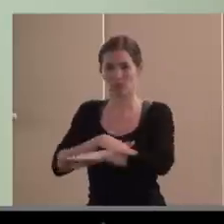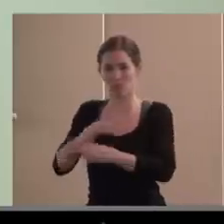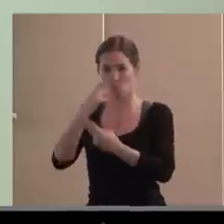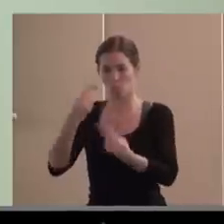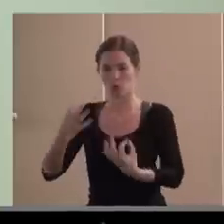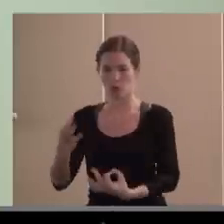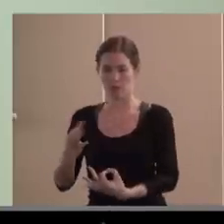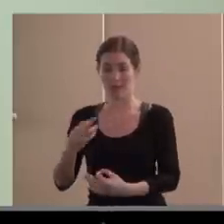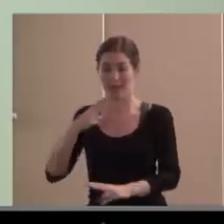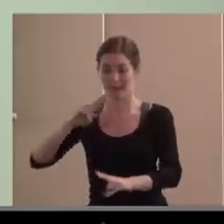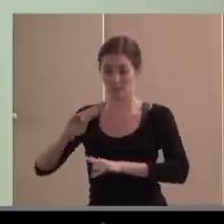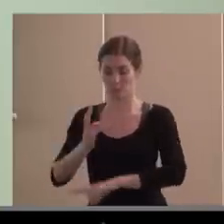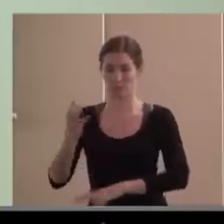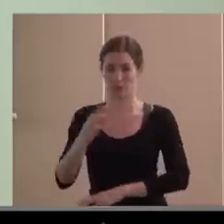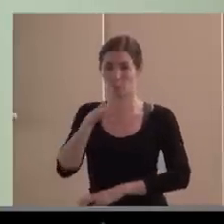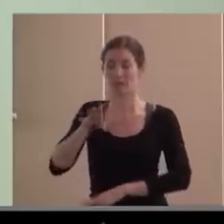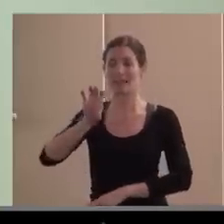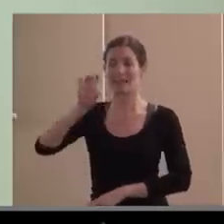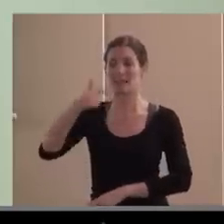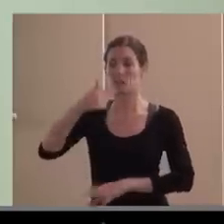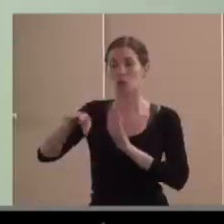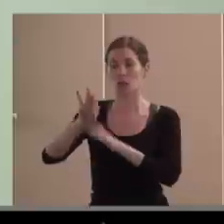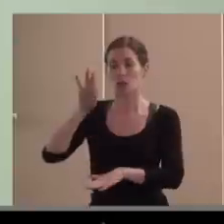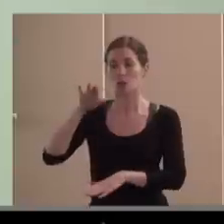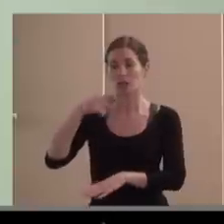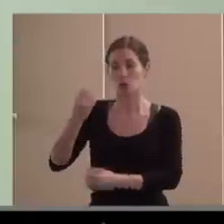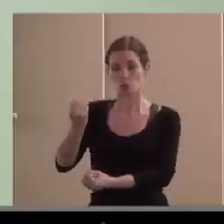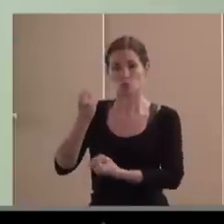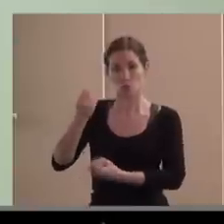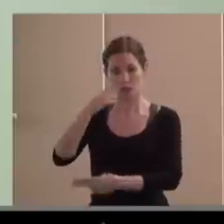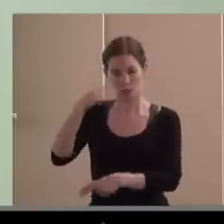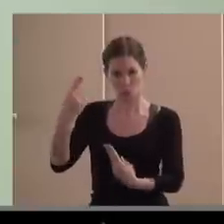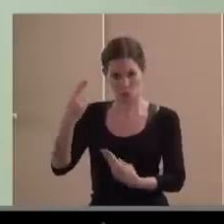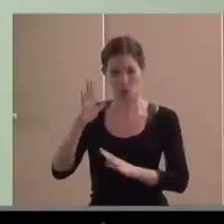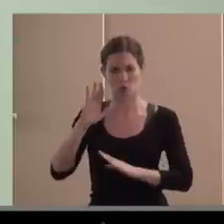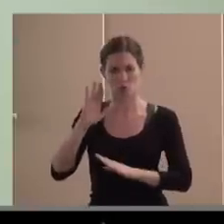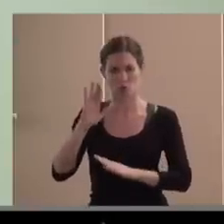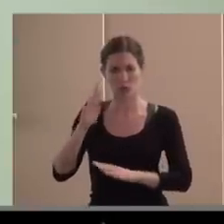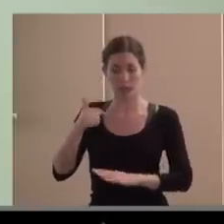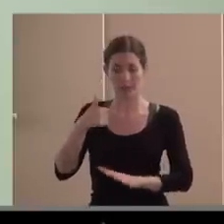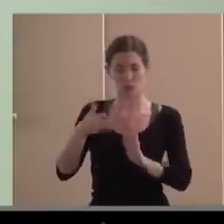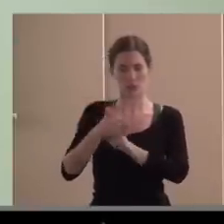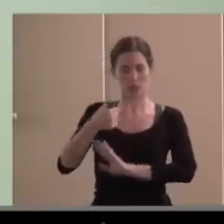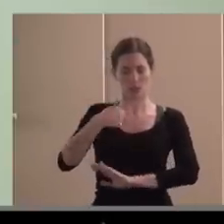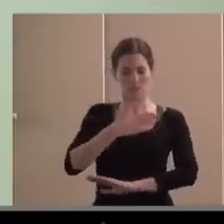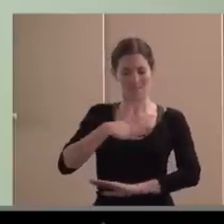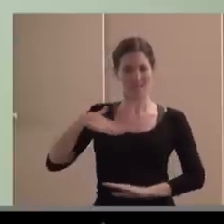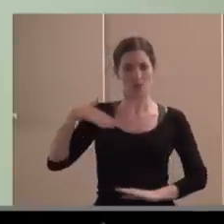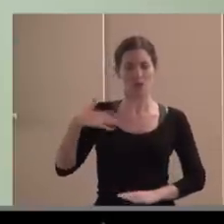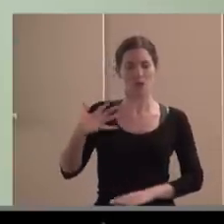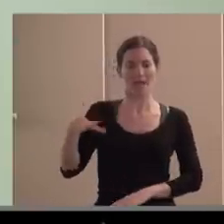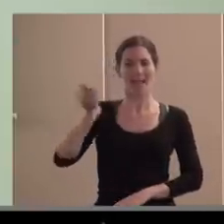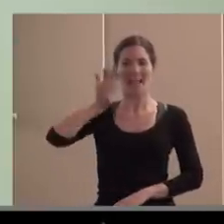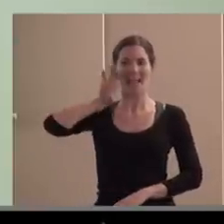públicos, y yo no digo que el Estado tenga que hacerlo todo, yo más bien soy, en ese sentido, más liberal que